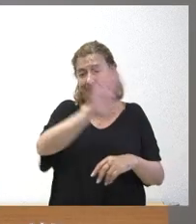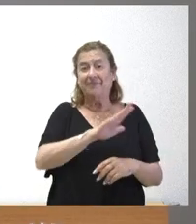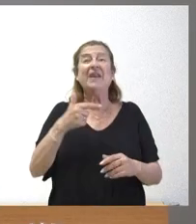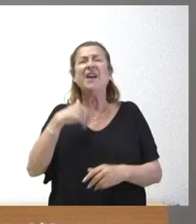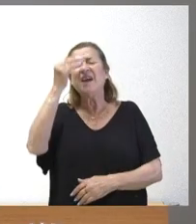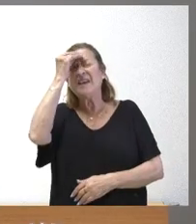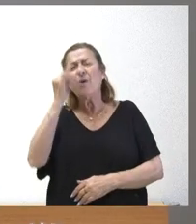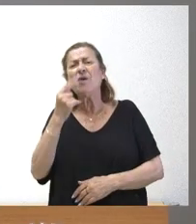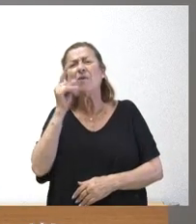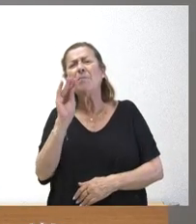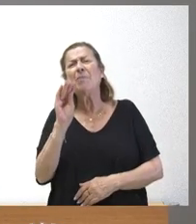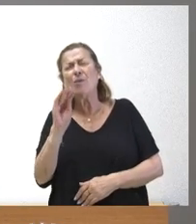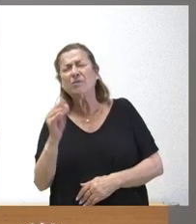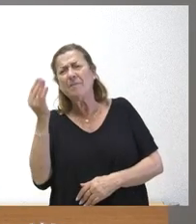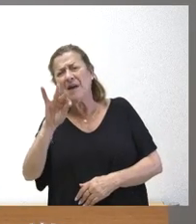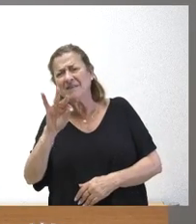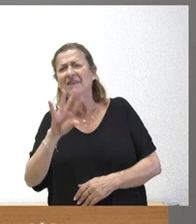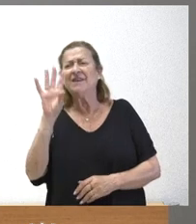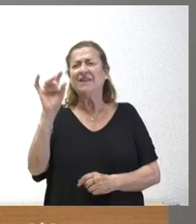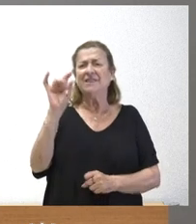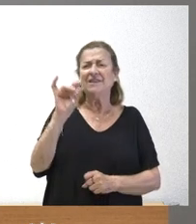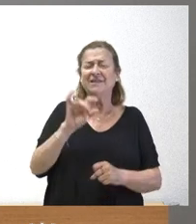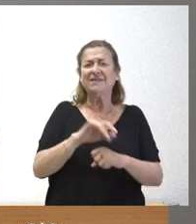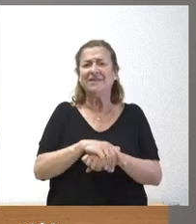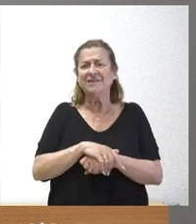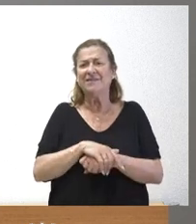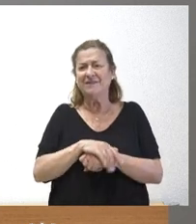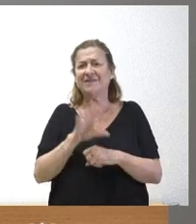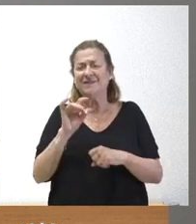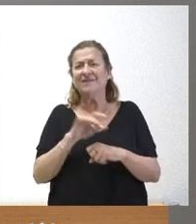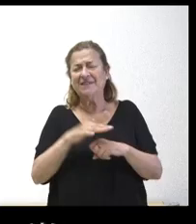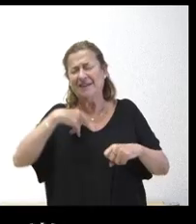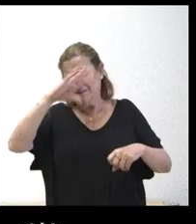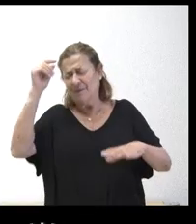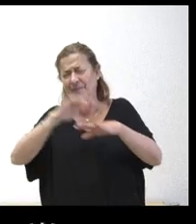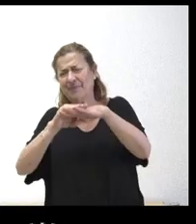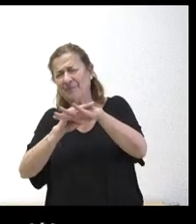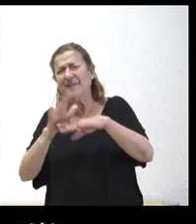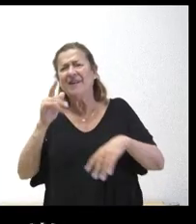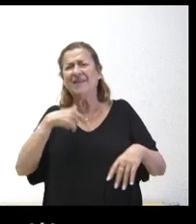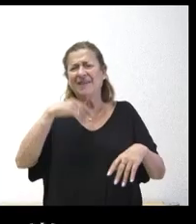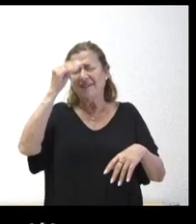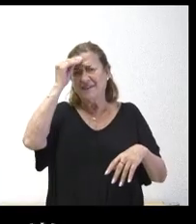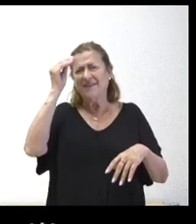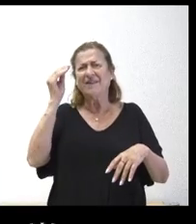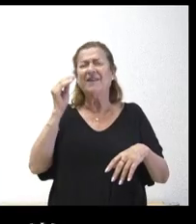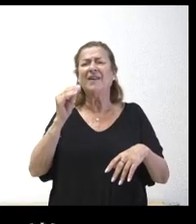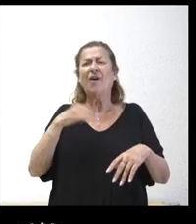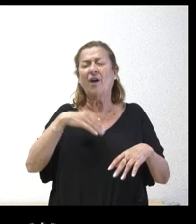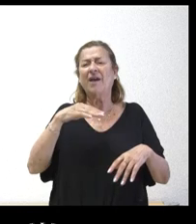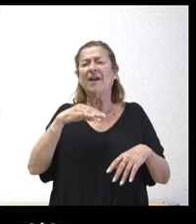una pregunta por ahí ¿no? Hola sí es que pensaba que algún otro compañero preguntaba por ello pero queda ahí en el tintero